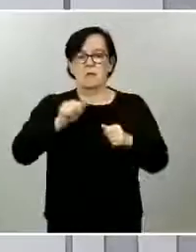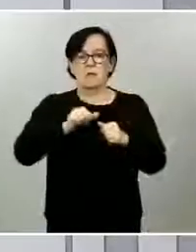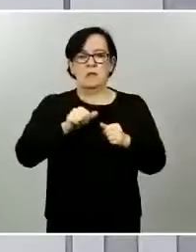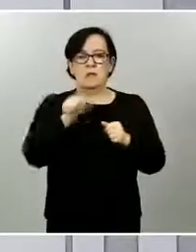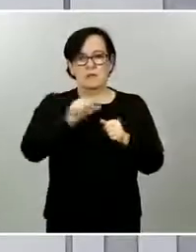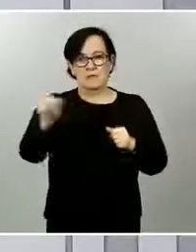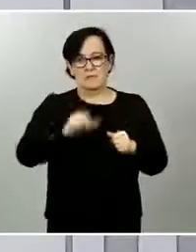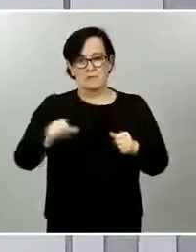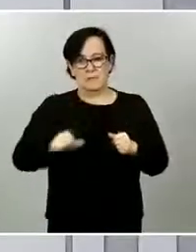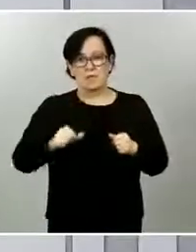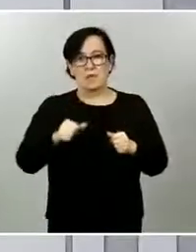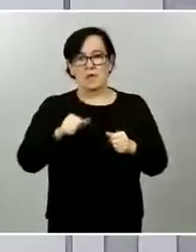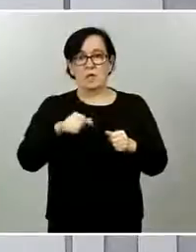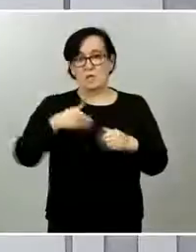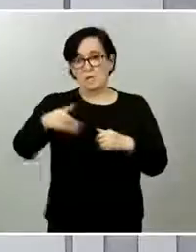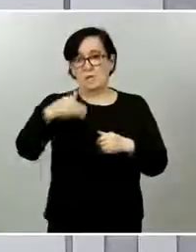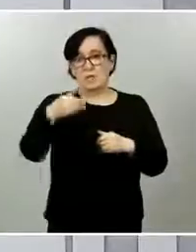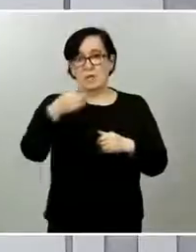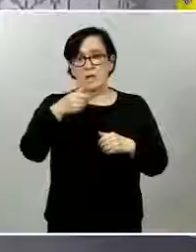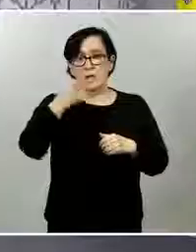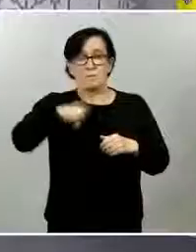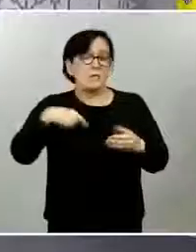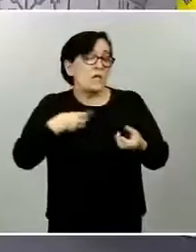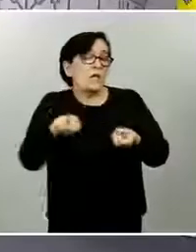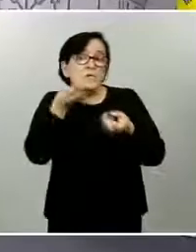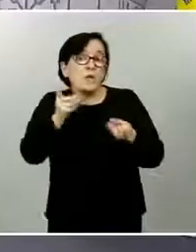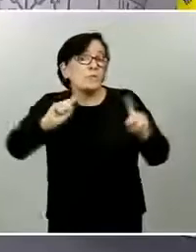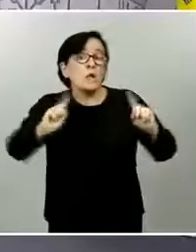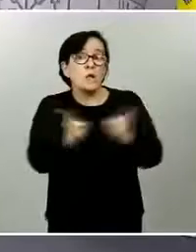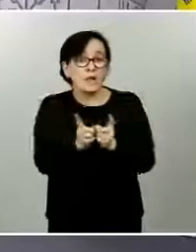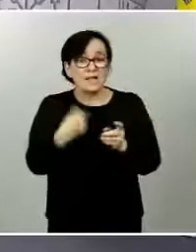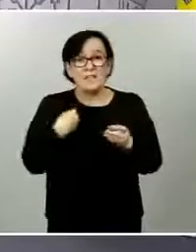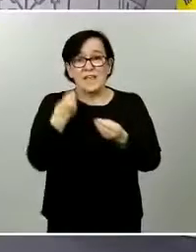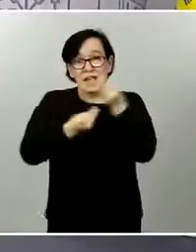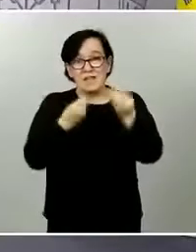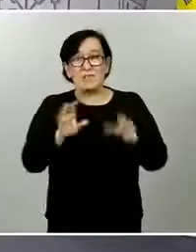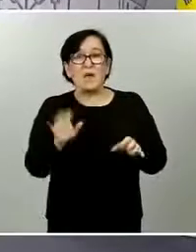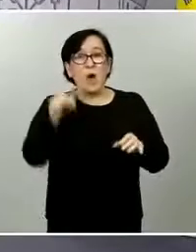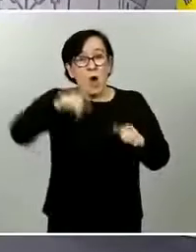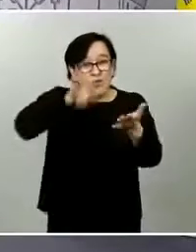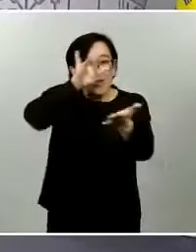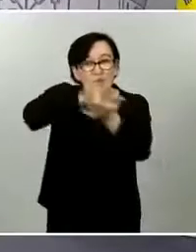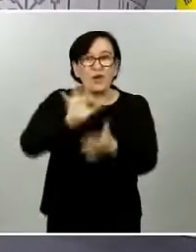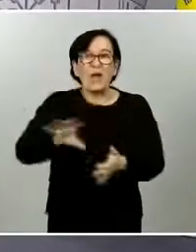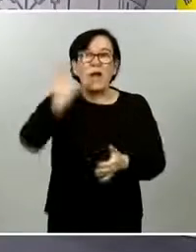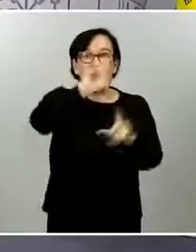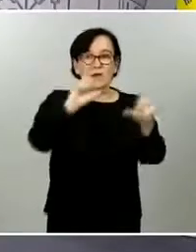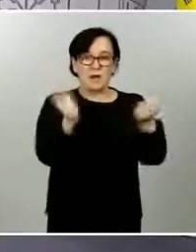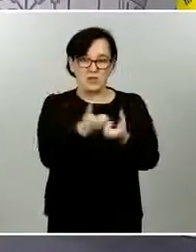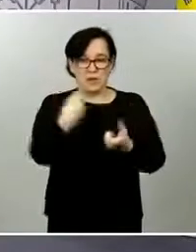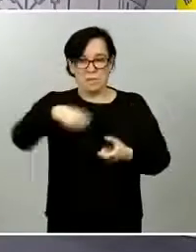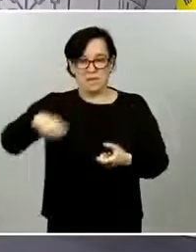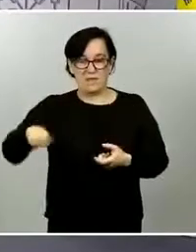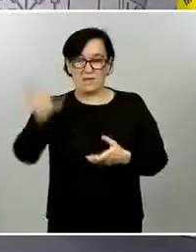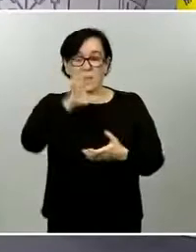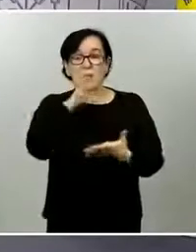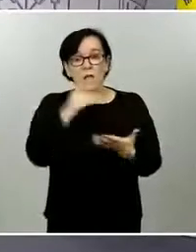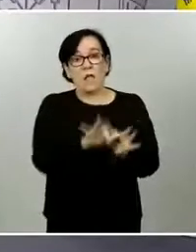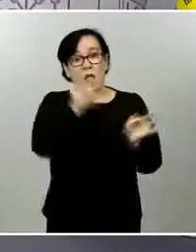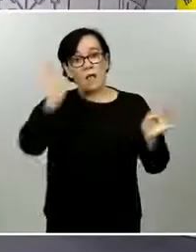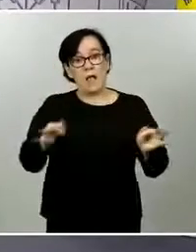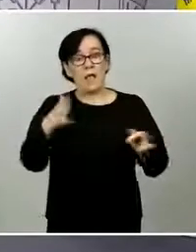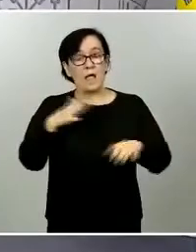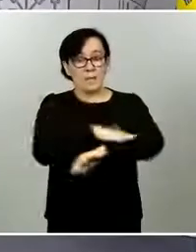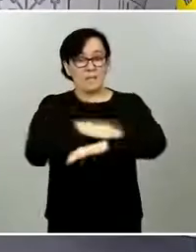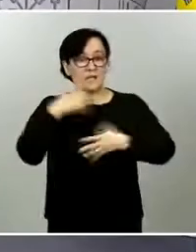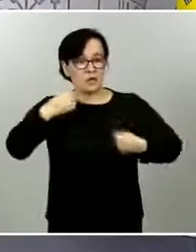políticos y el resto de todos los llamados a participar en la construcción de España deben seguir también en las próximas semanas y en los próximos